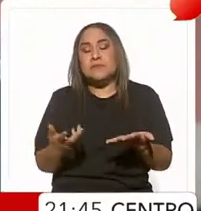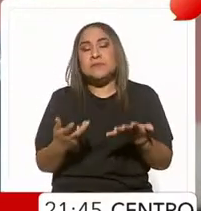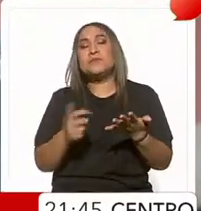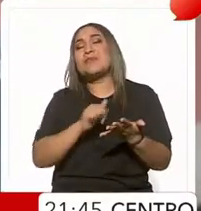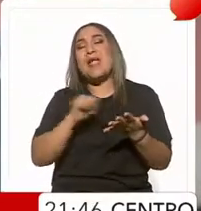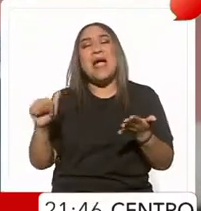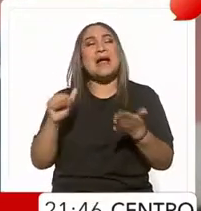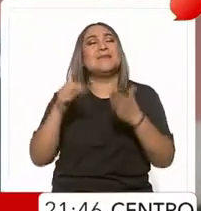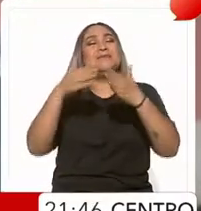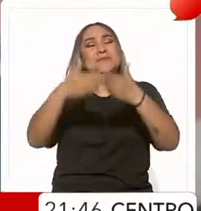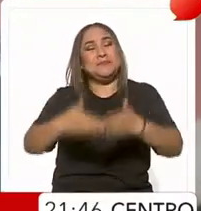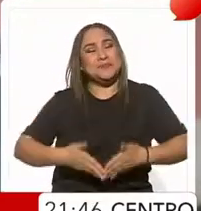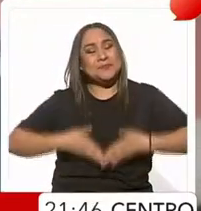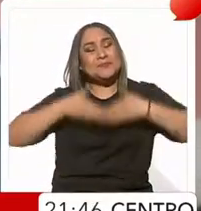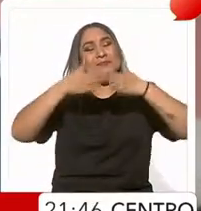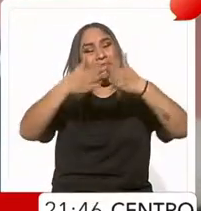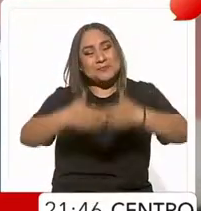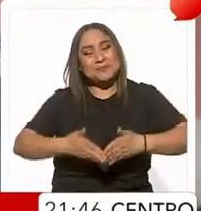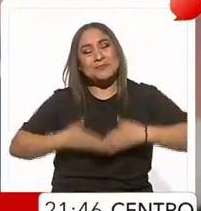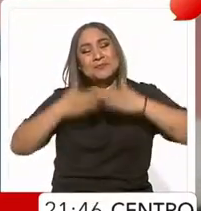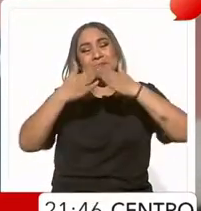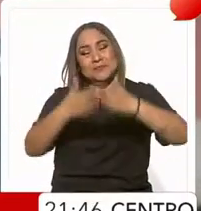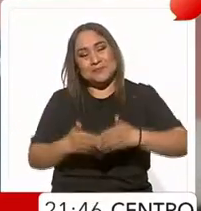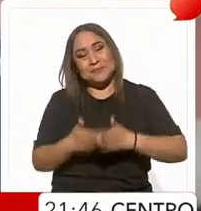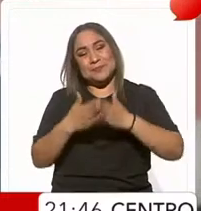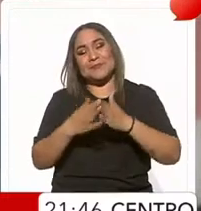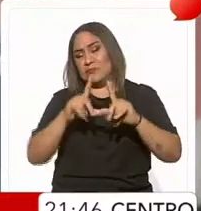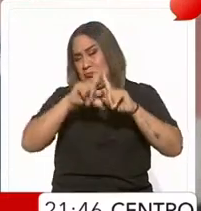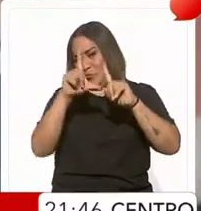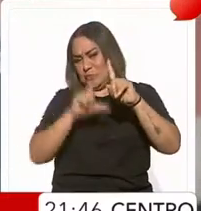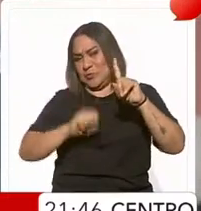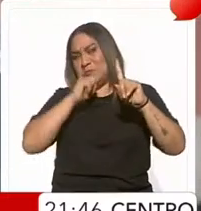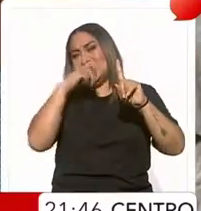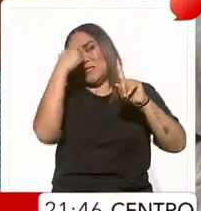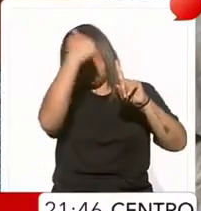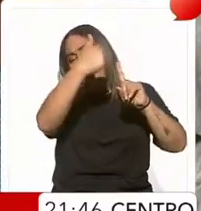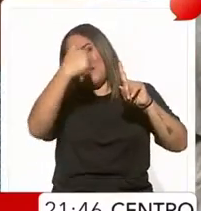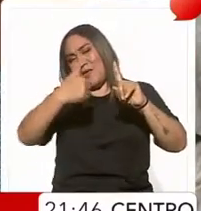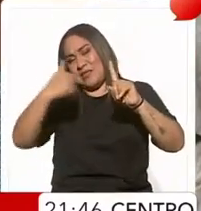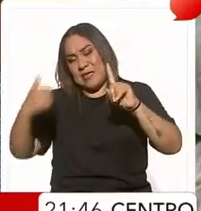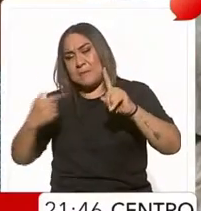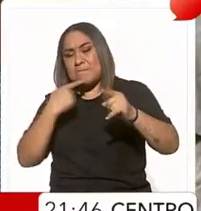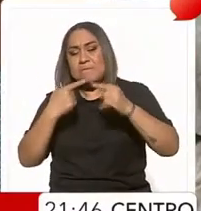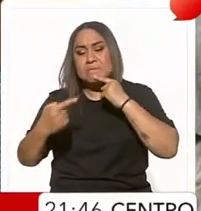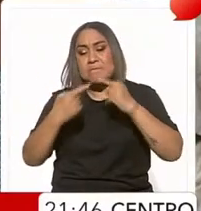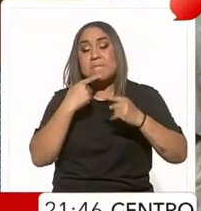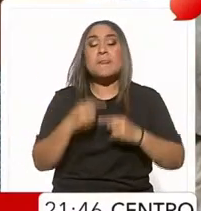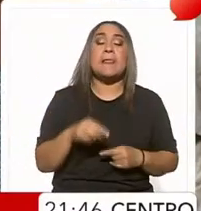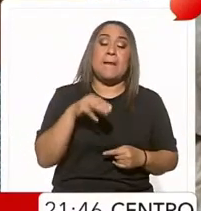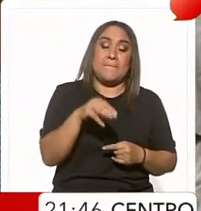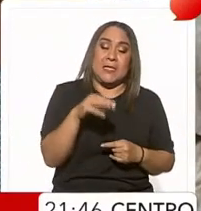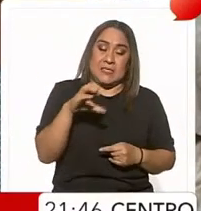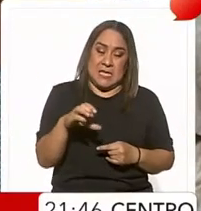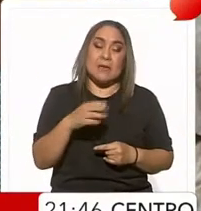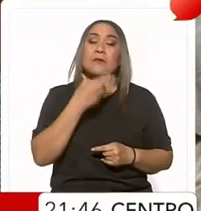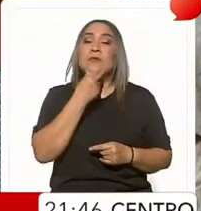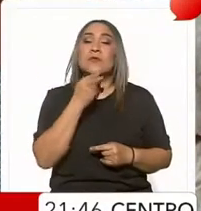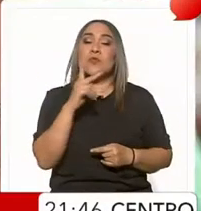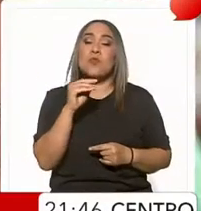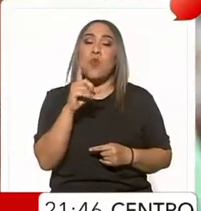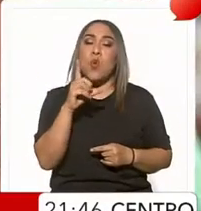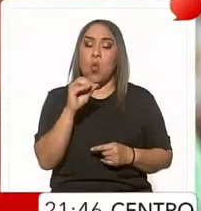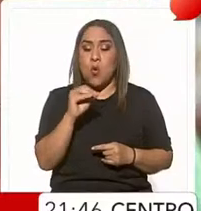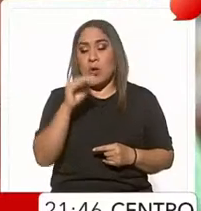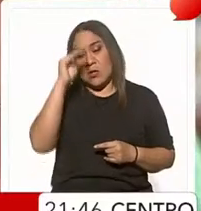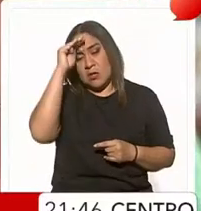navegaciones entre puertos nacionales. Por Movimiento Ciudadano, Polo de Champs ofreció